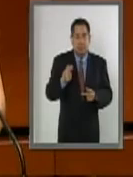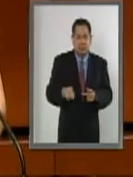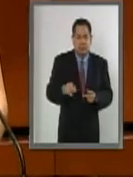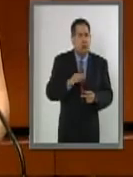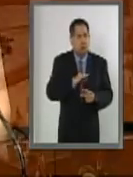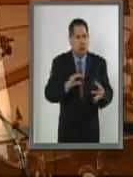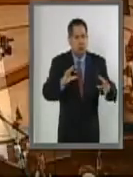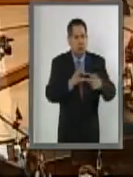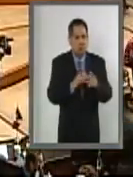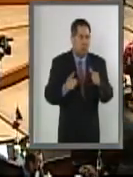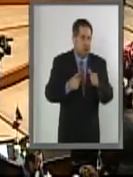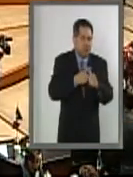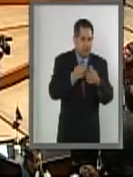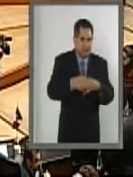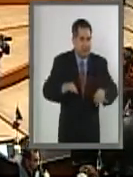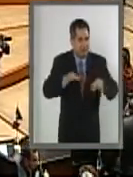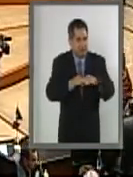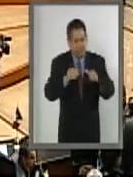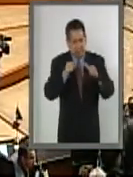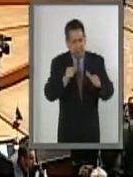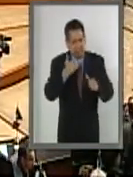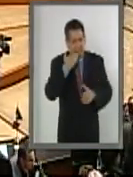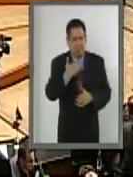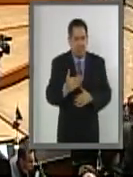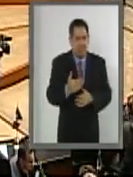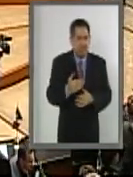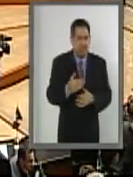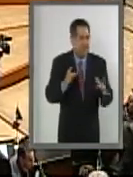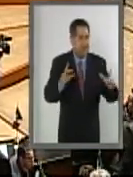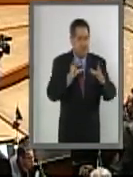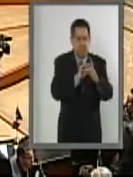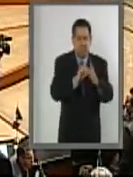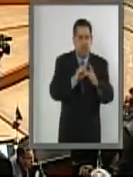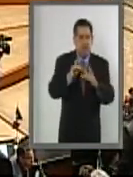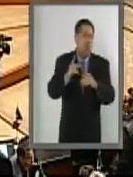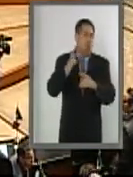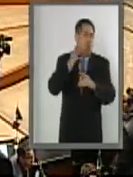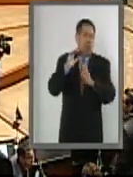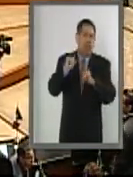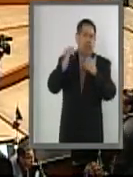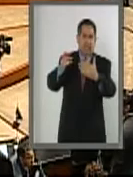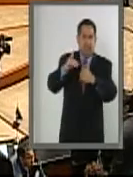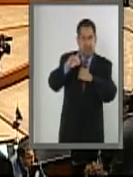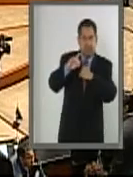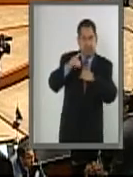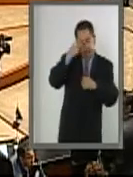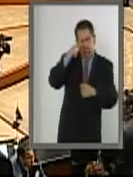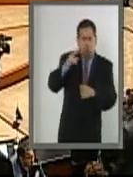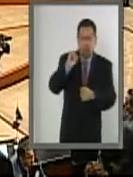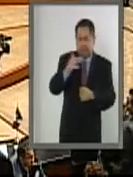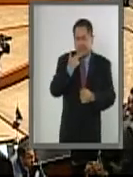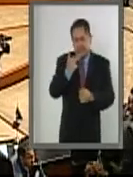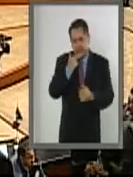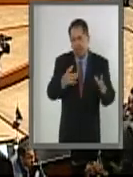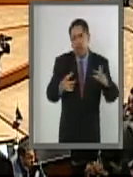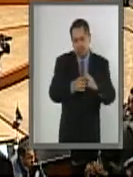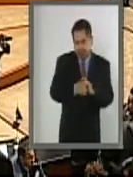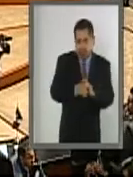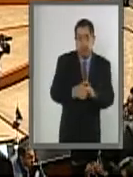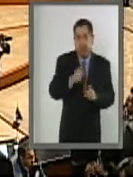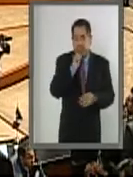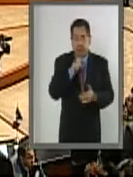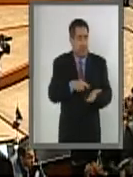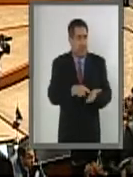se encuentran, primero, por supuesto, acordes a la política exterior de México. En segundo lugar, sí